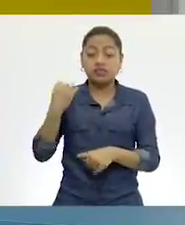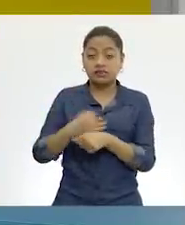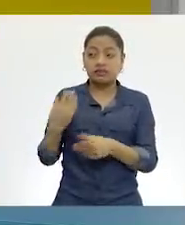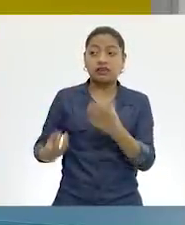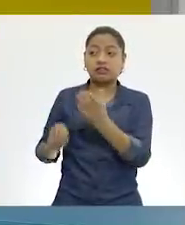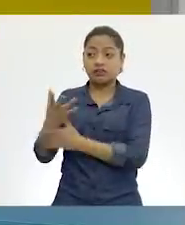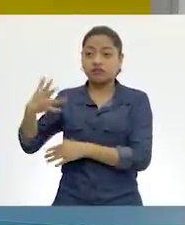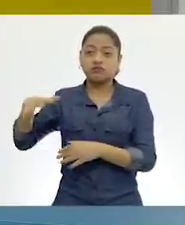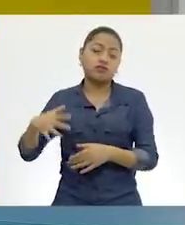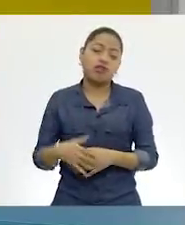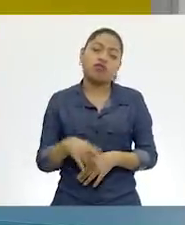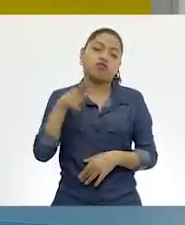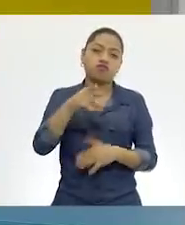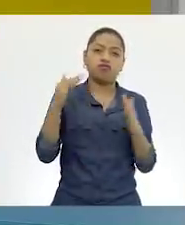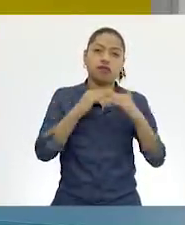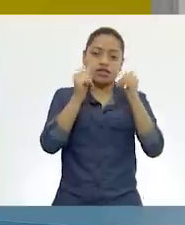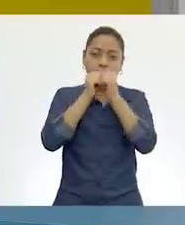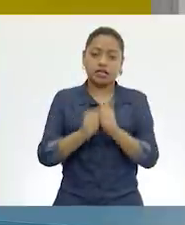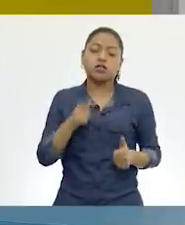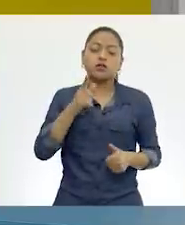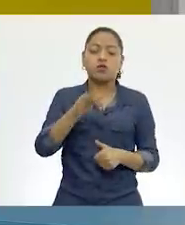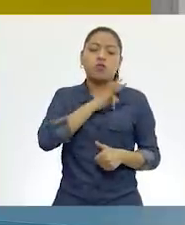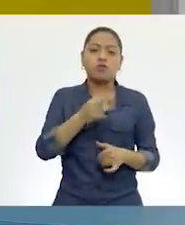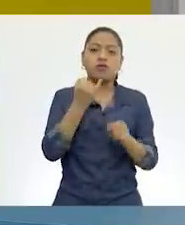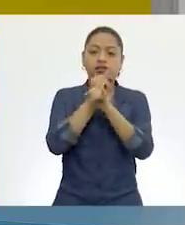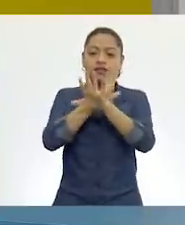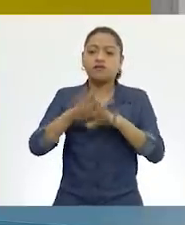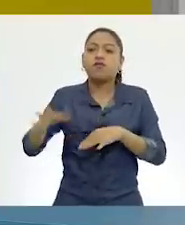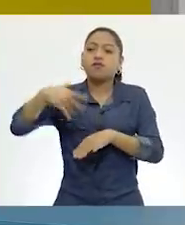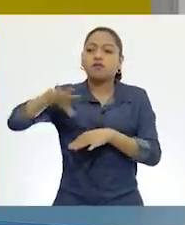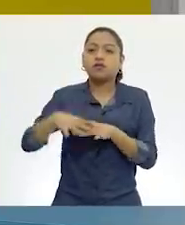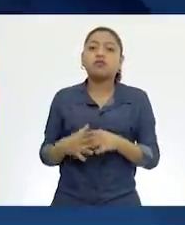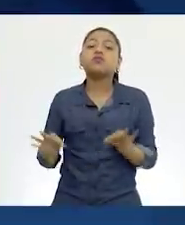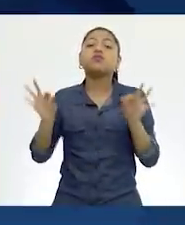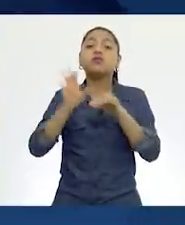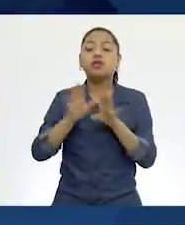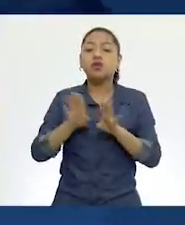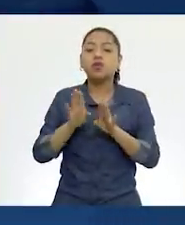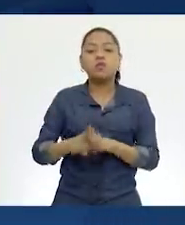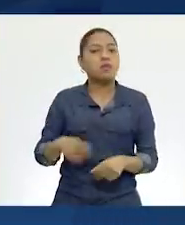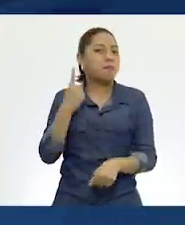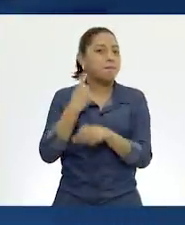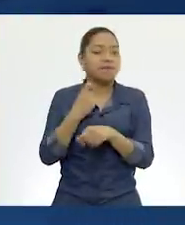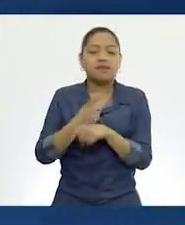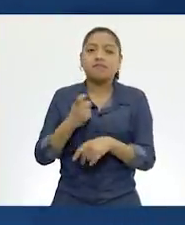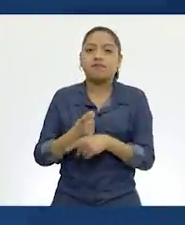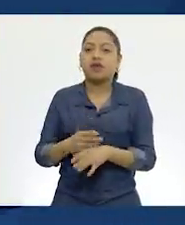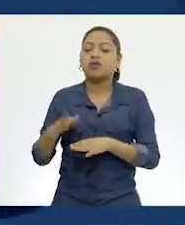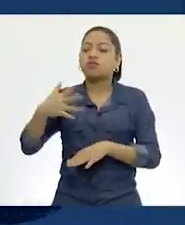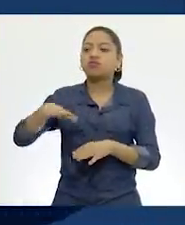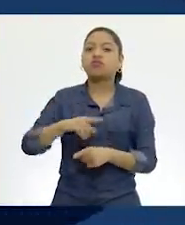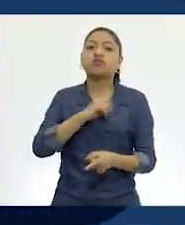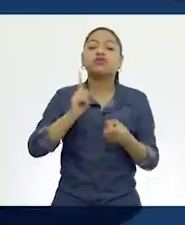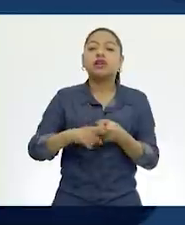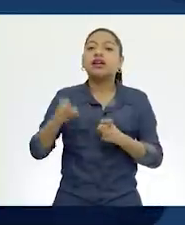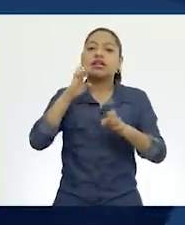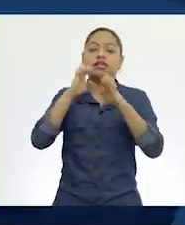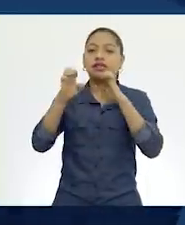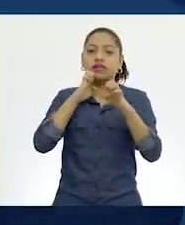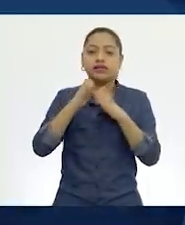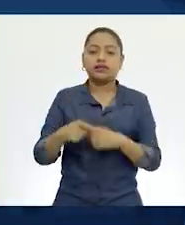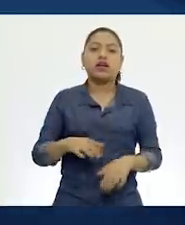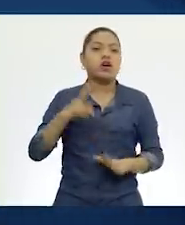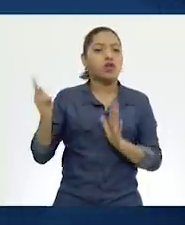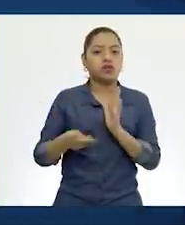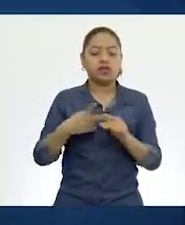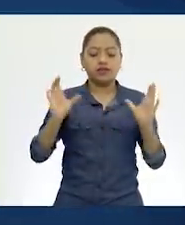Y para eso podemos recurrir a nuestras fuentes primarias, que en este caso serían las entrevistas. Y aquí está otra clasificación